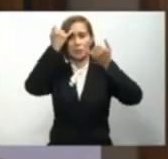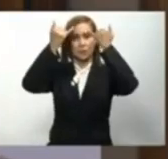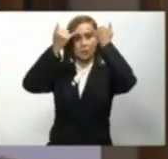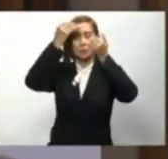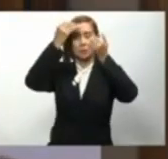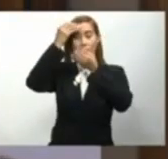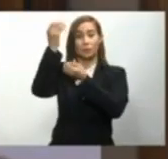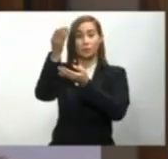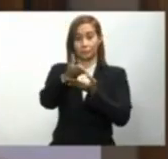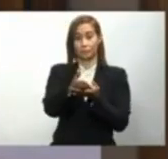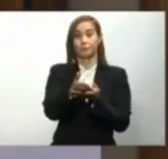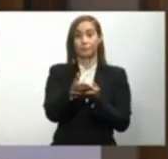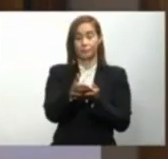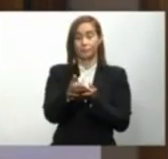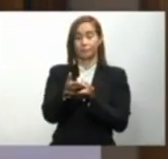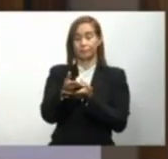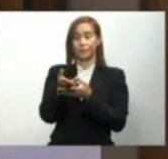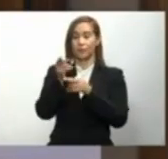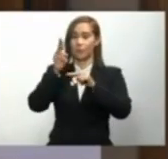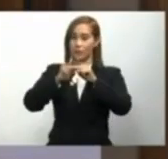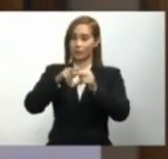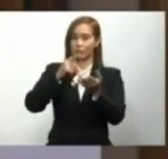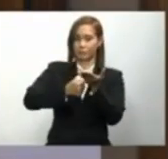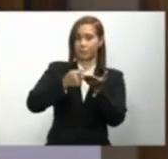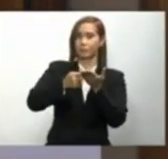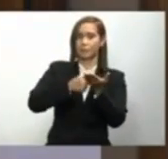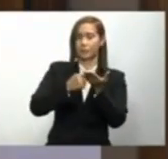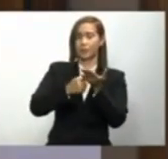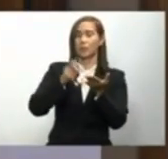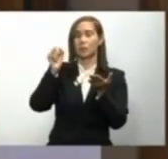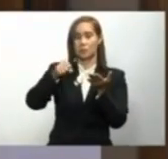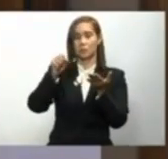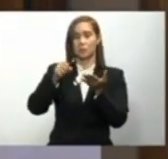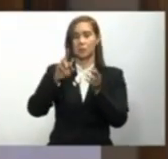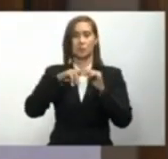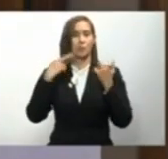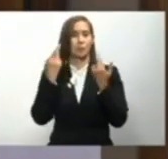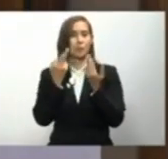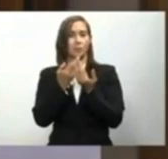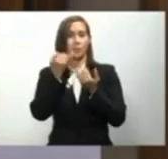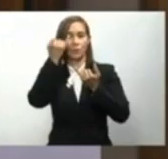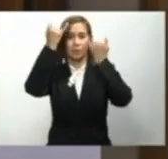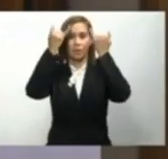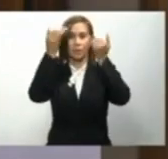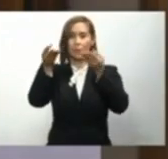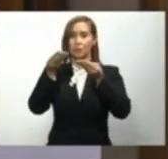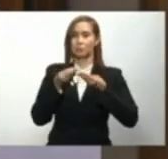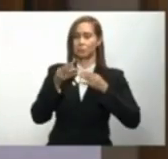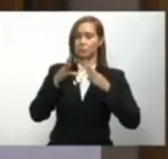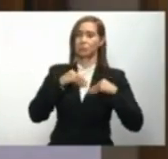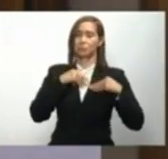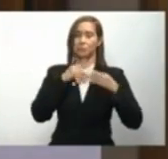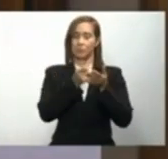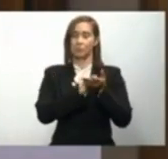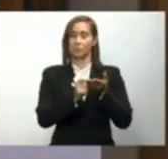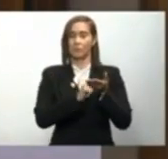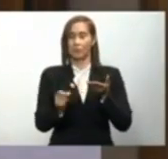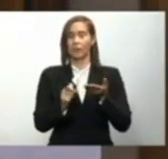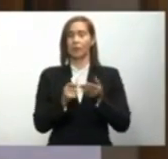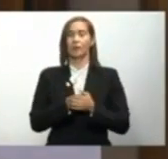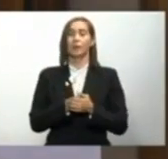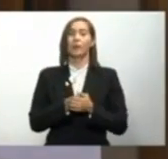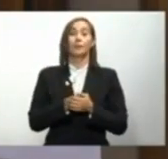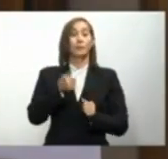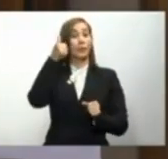Y eso fue lo que sucedió con el pacto eléctrico. Debemos recordar que consenso no